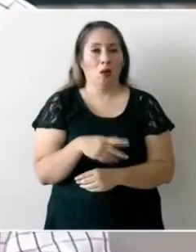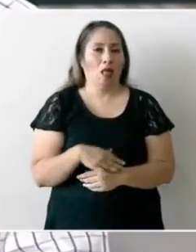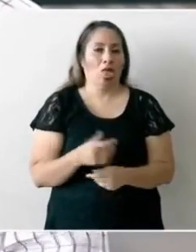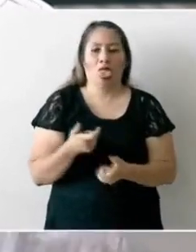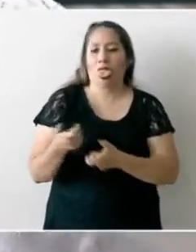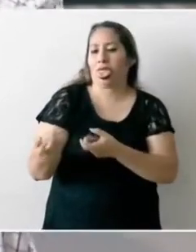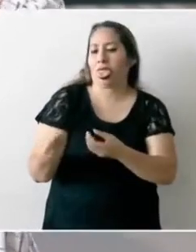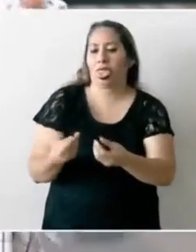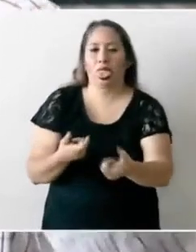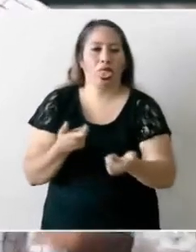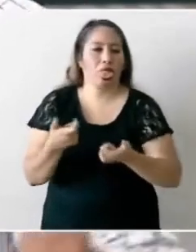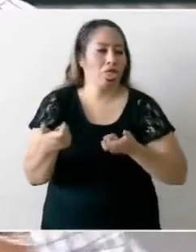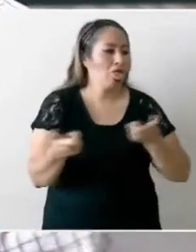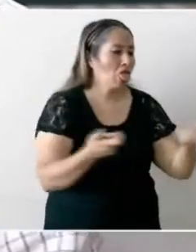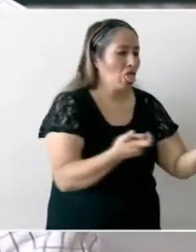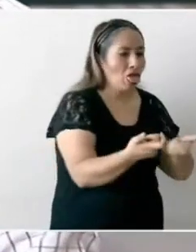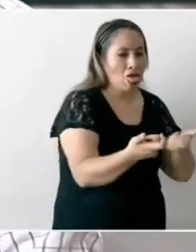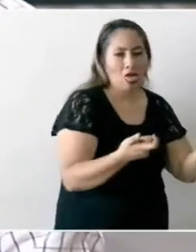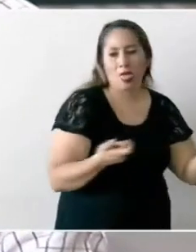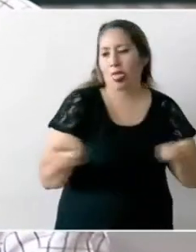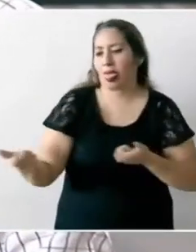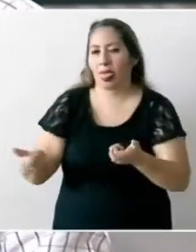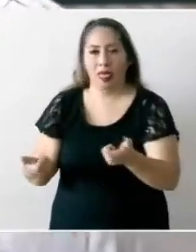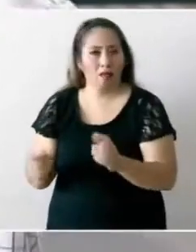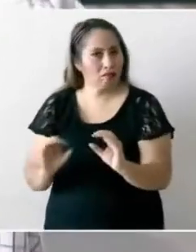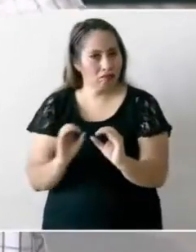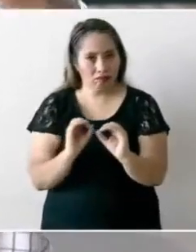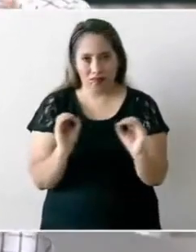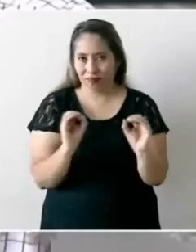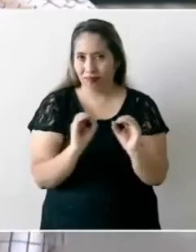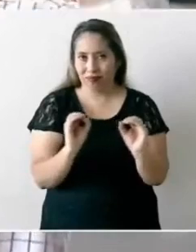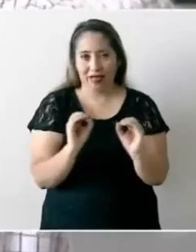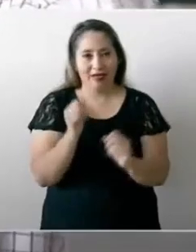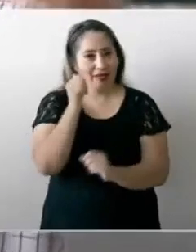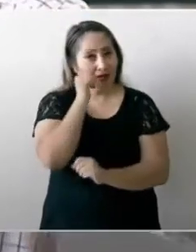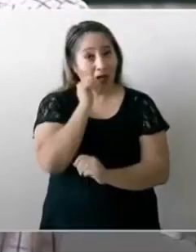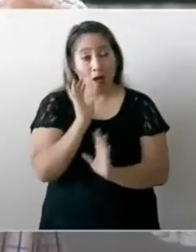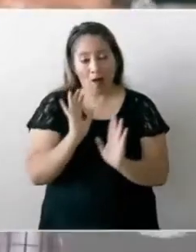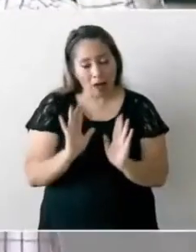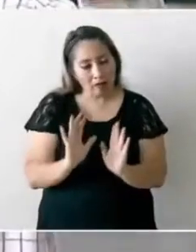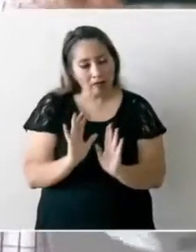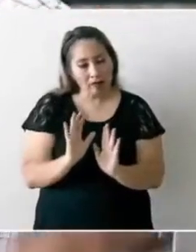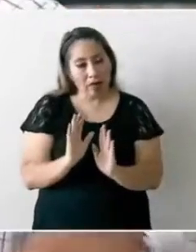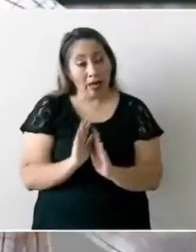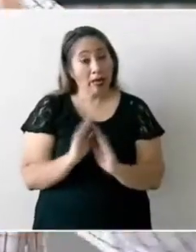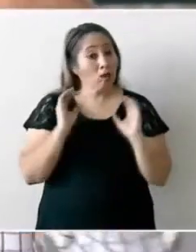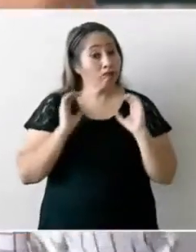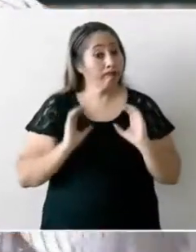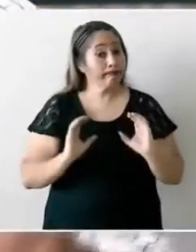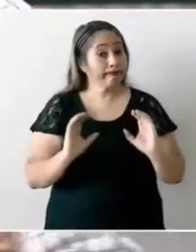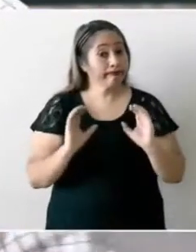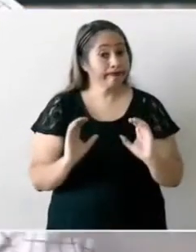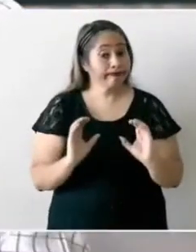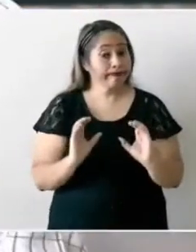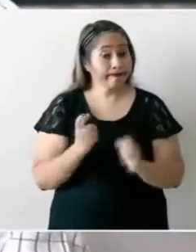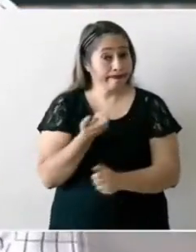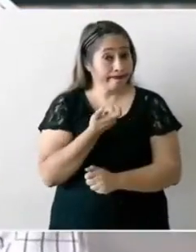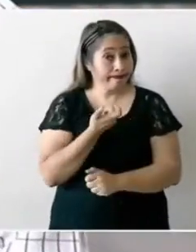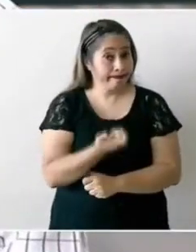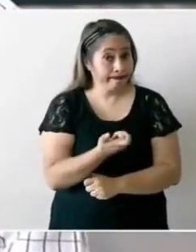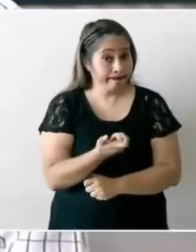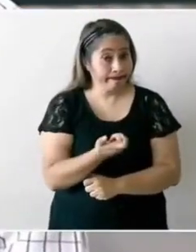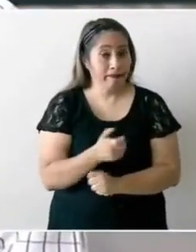presupuesto que es dinero del pueblo pero también eso es otra cosa que tenemos que ir